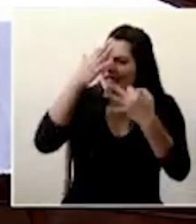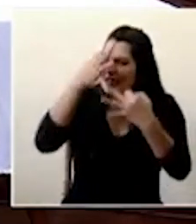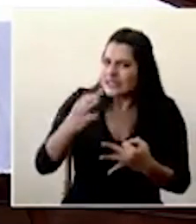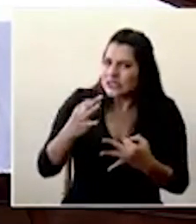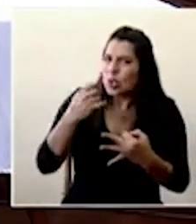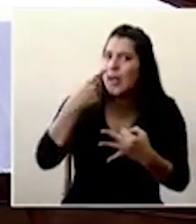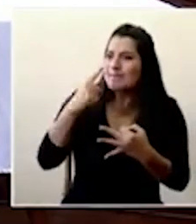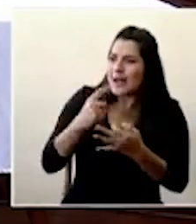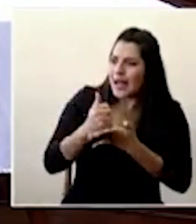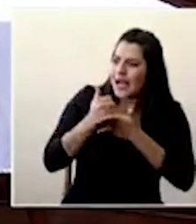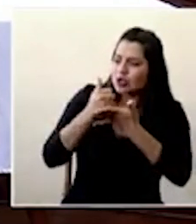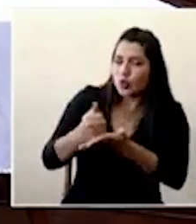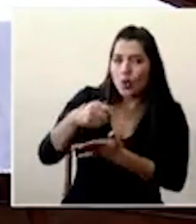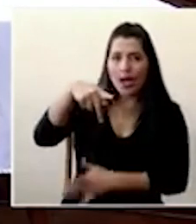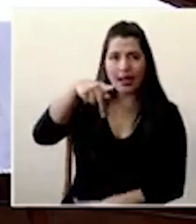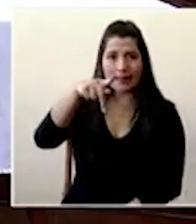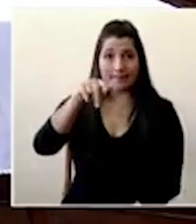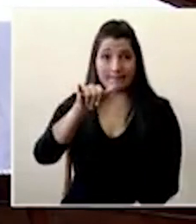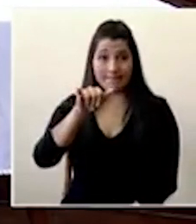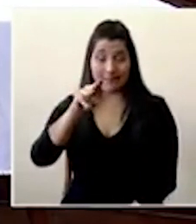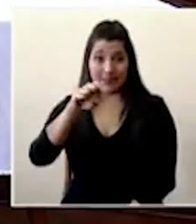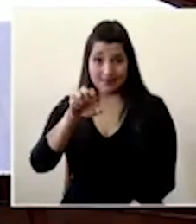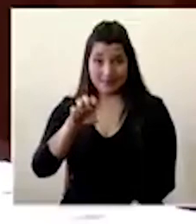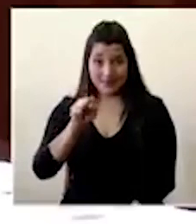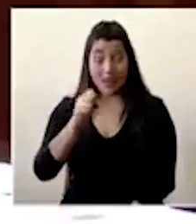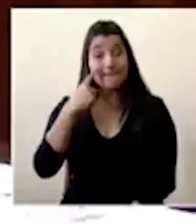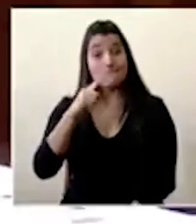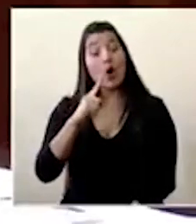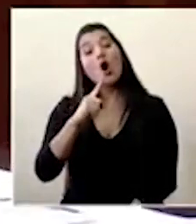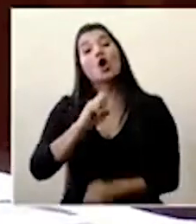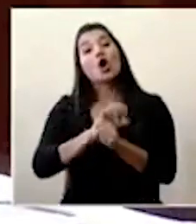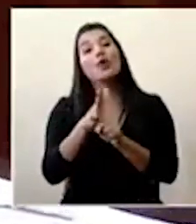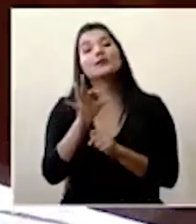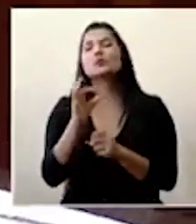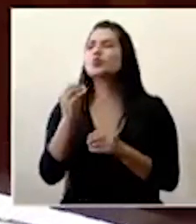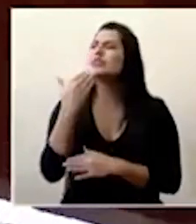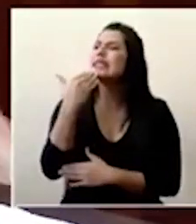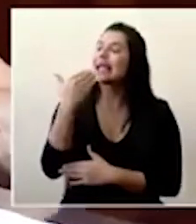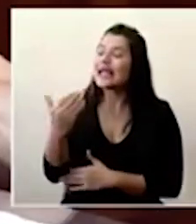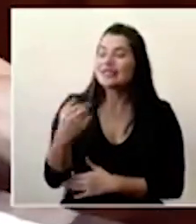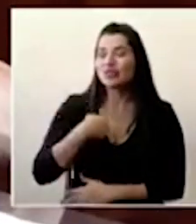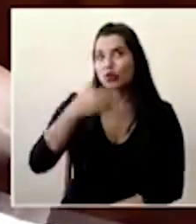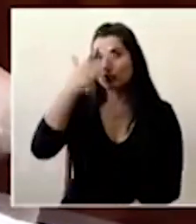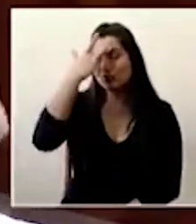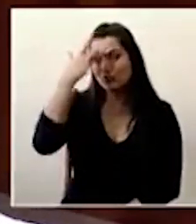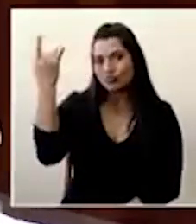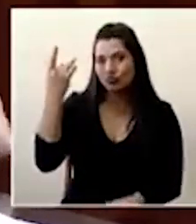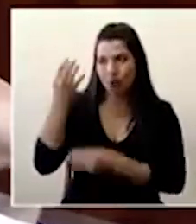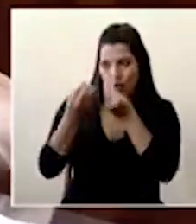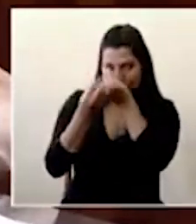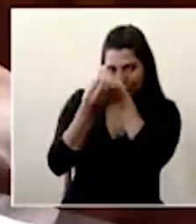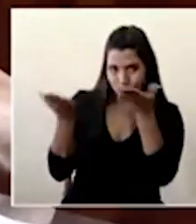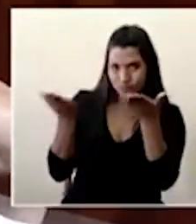MIPIMES ante el COVID-19? Muchas gracias por la pregunta, porque realmente la omití por informar solamente los temas de alcohol